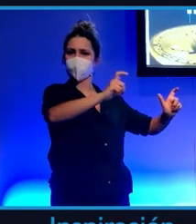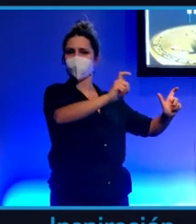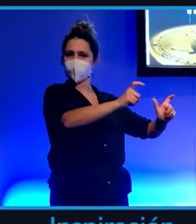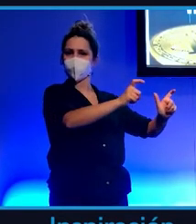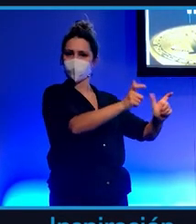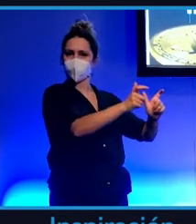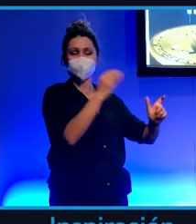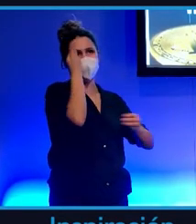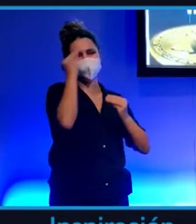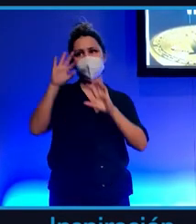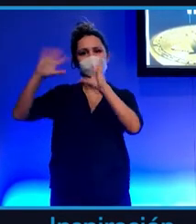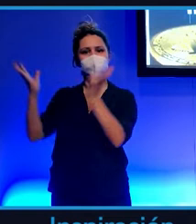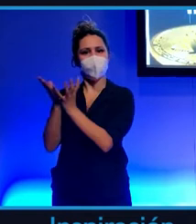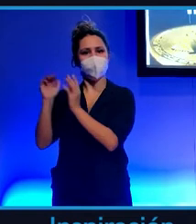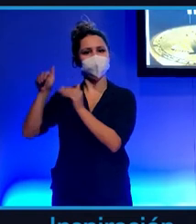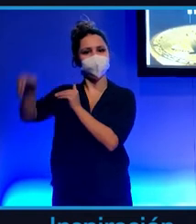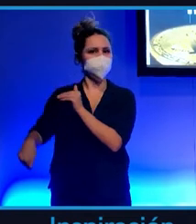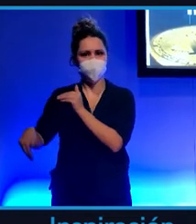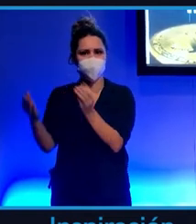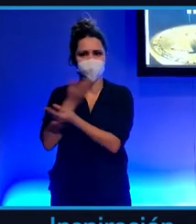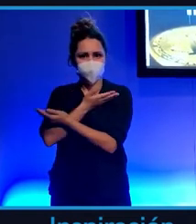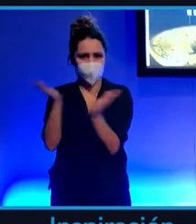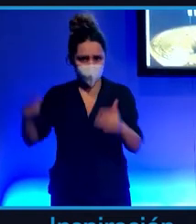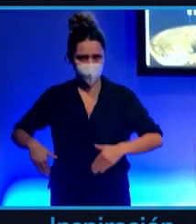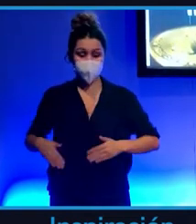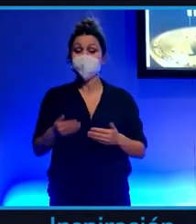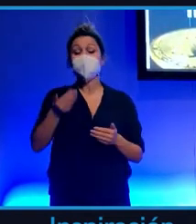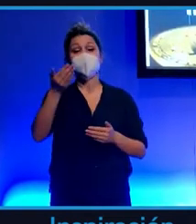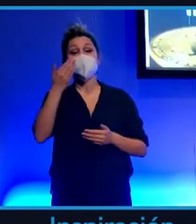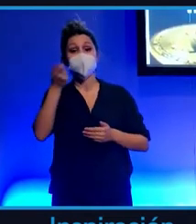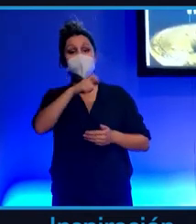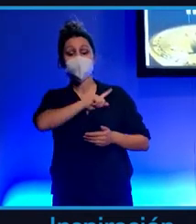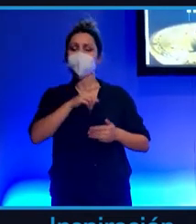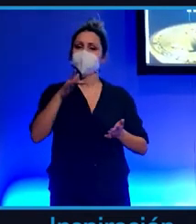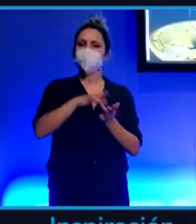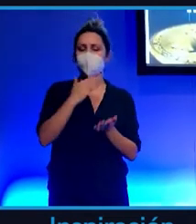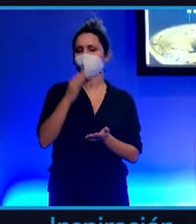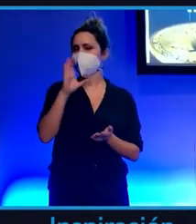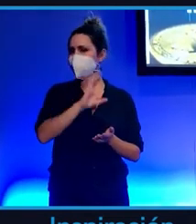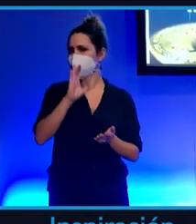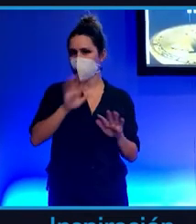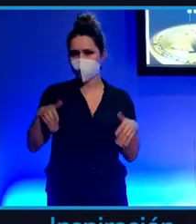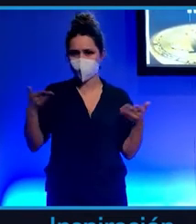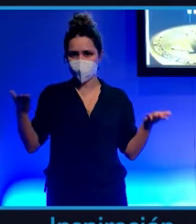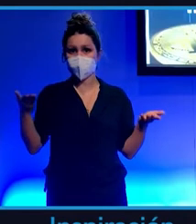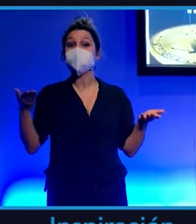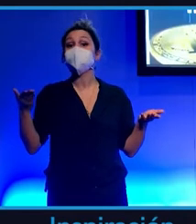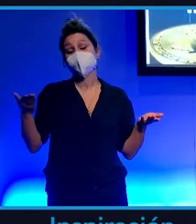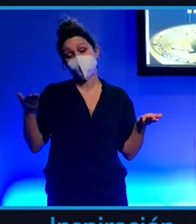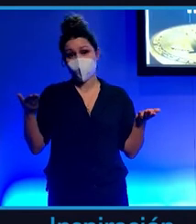que esto es una burbuja. Entre los bancos españoles está pasando algo muy curioso. De pasar